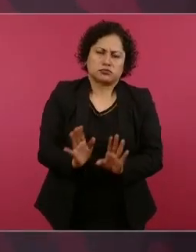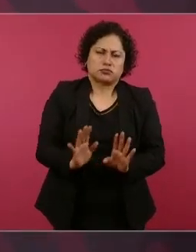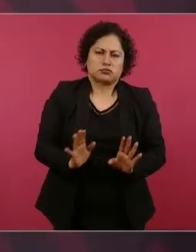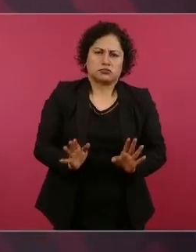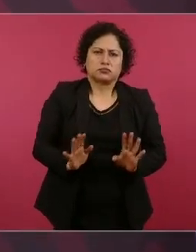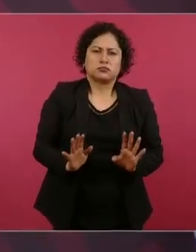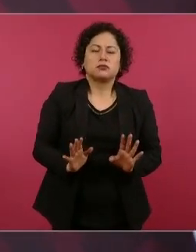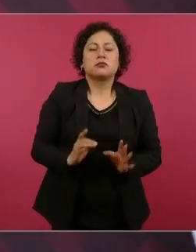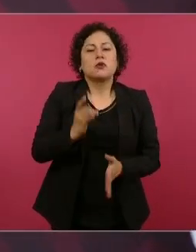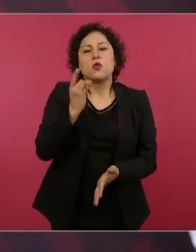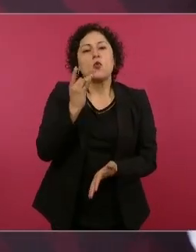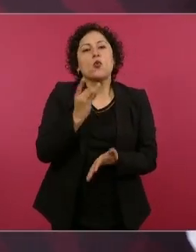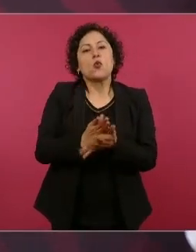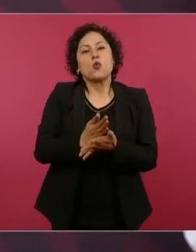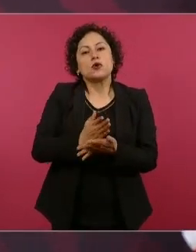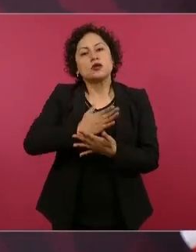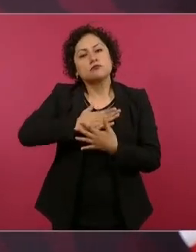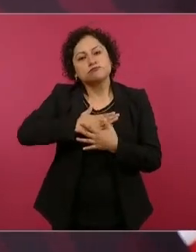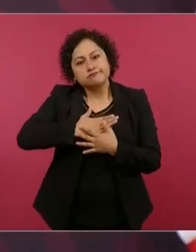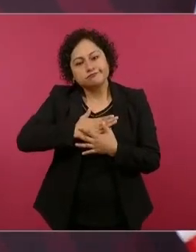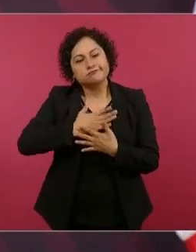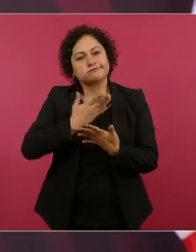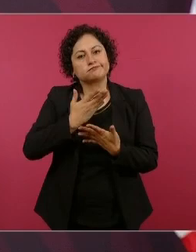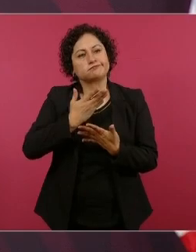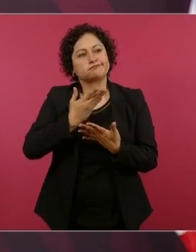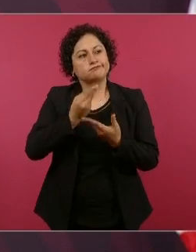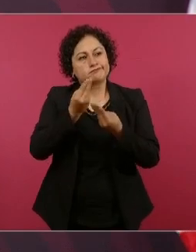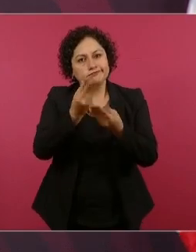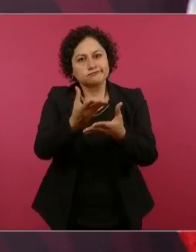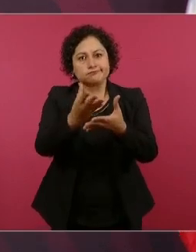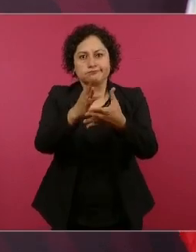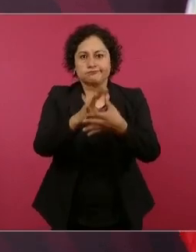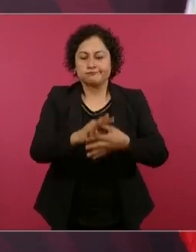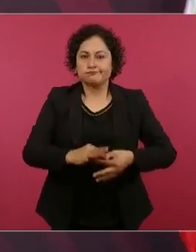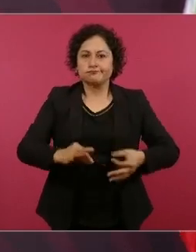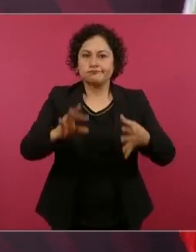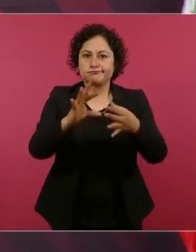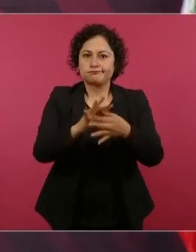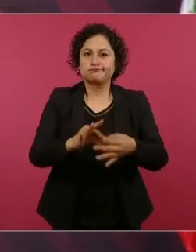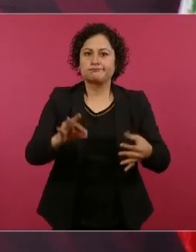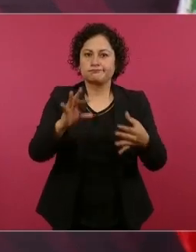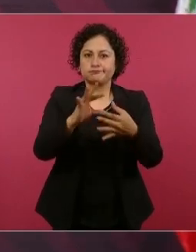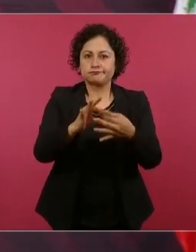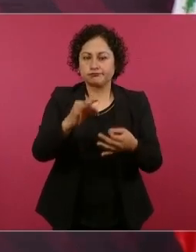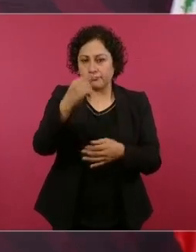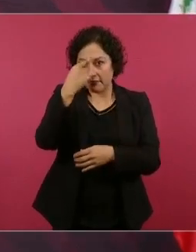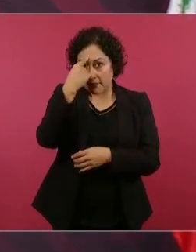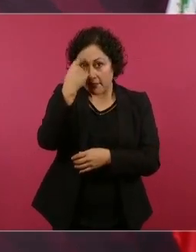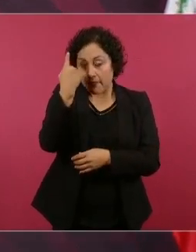para entender